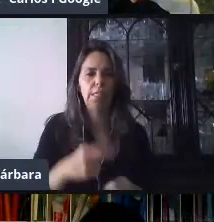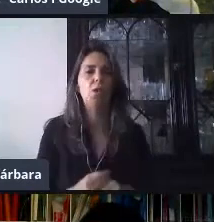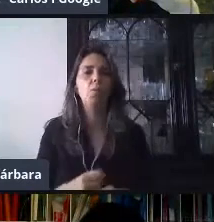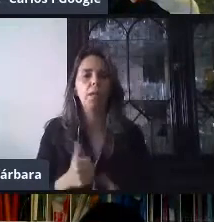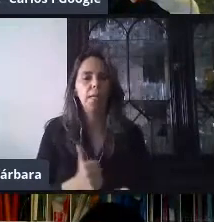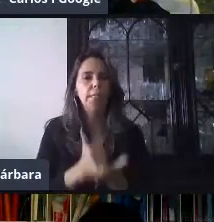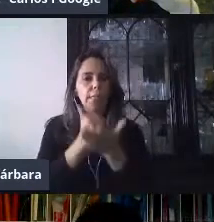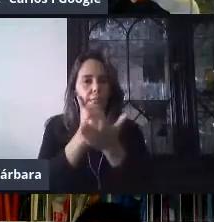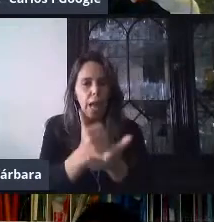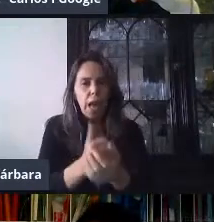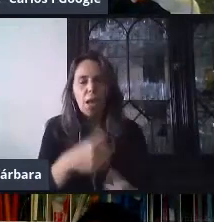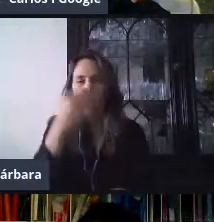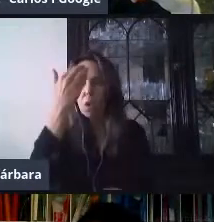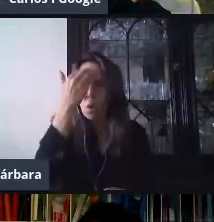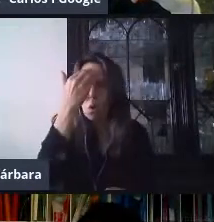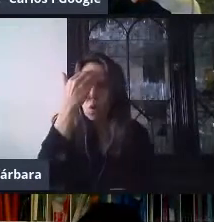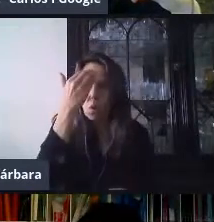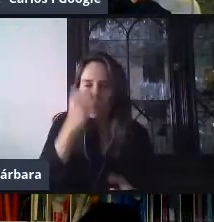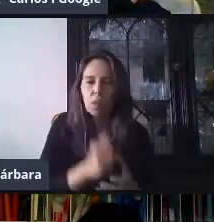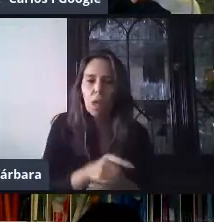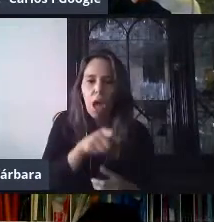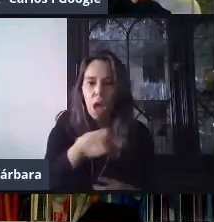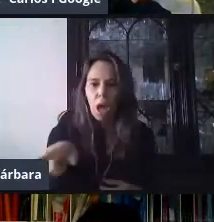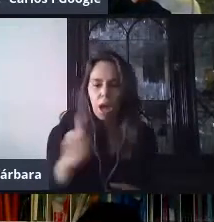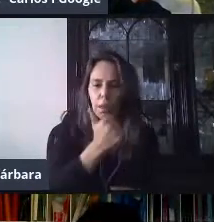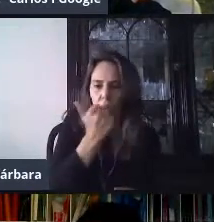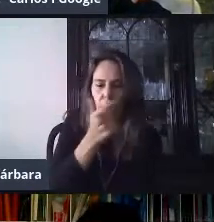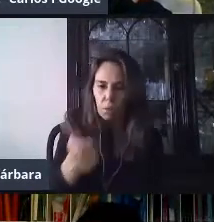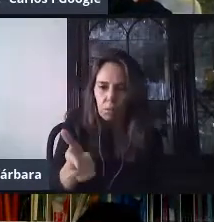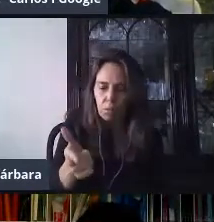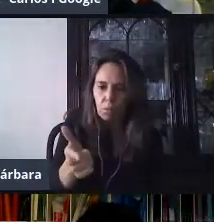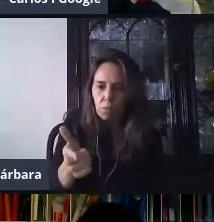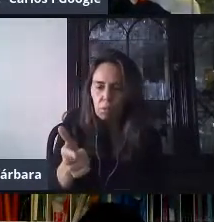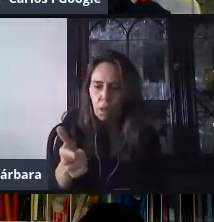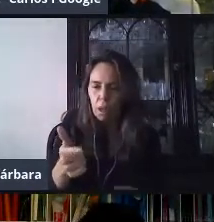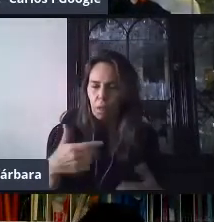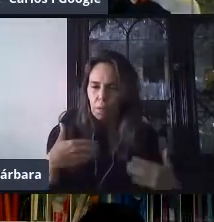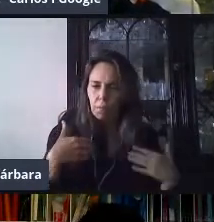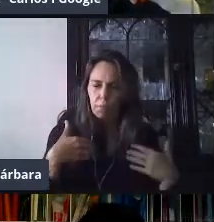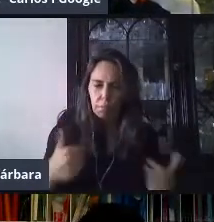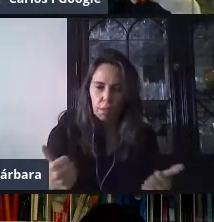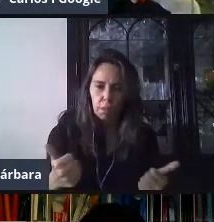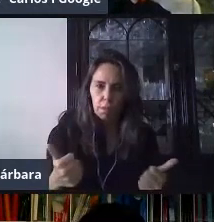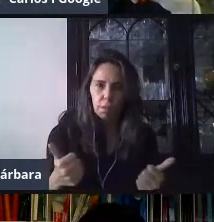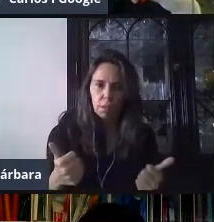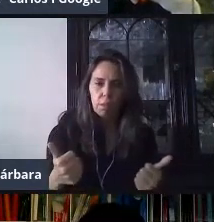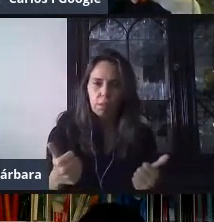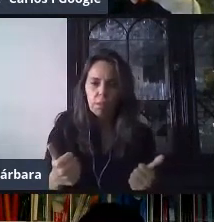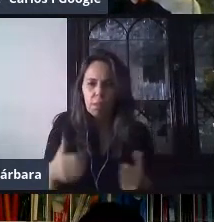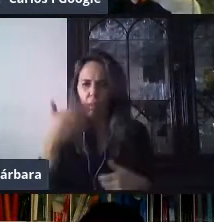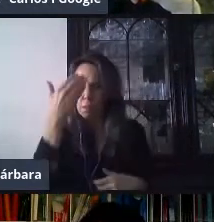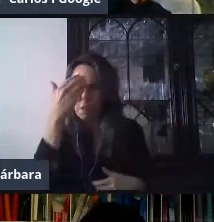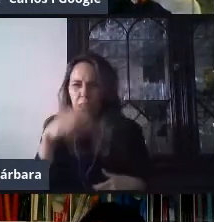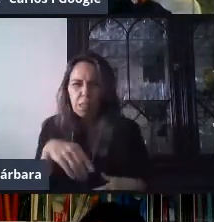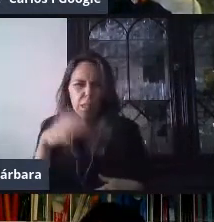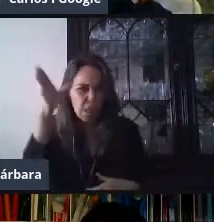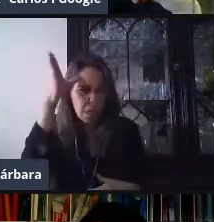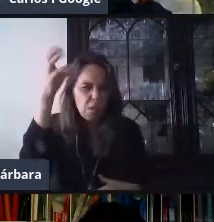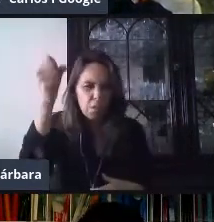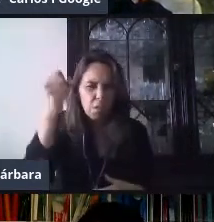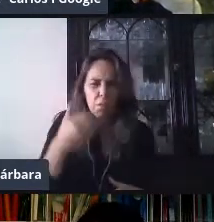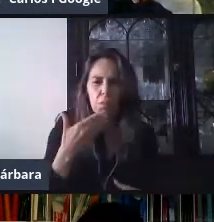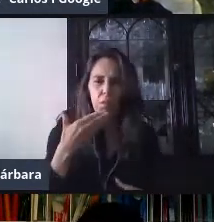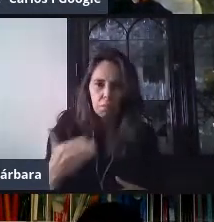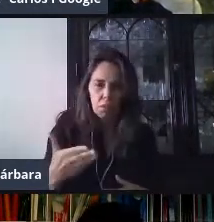nos va a servir para conocer de qué forma los alumnos están teniendo claro los conocimientos o también nos va a